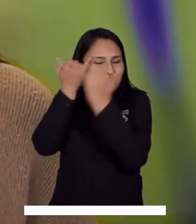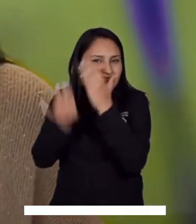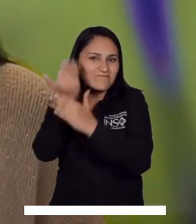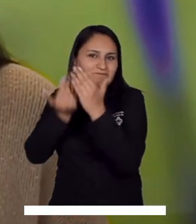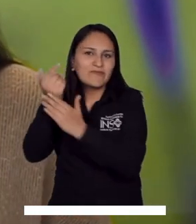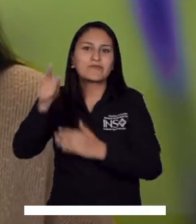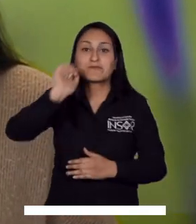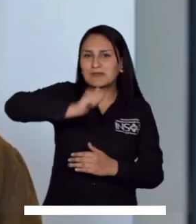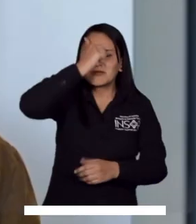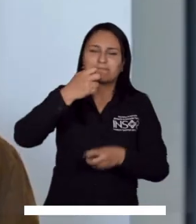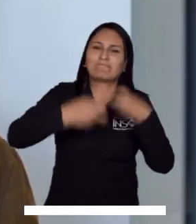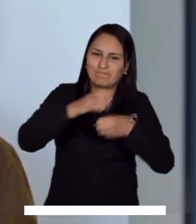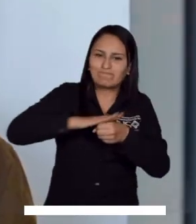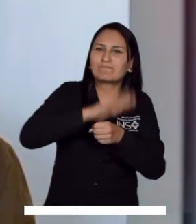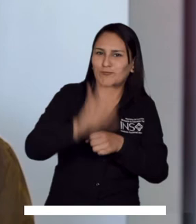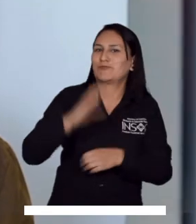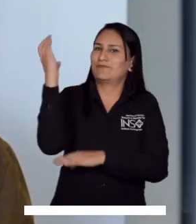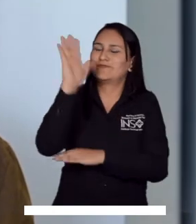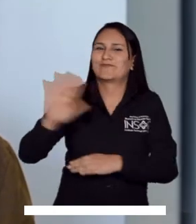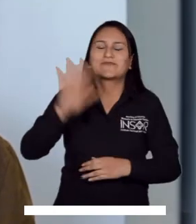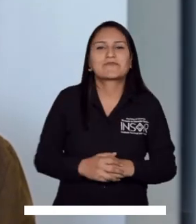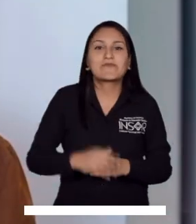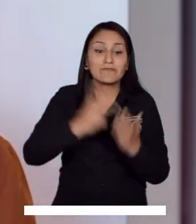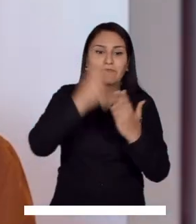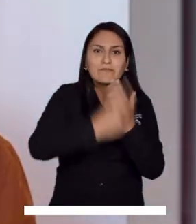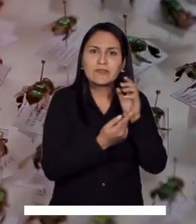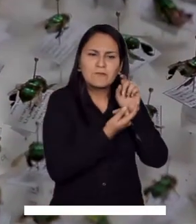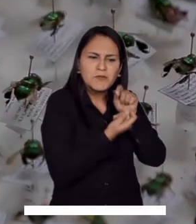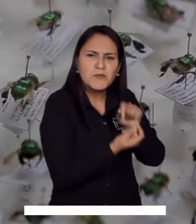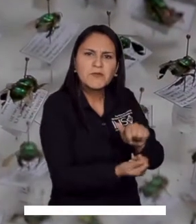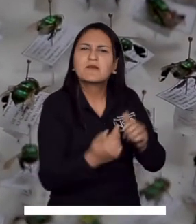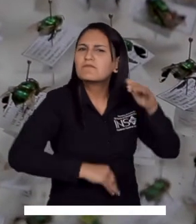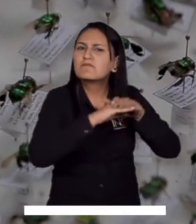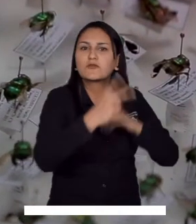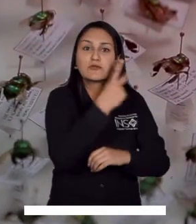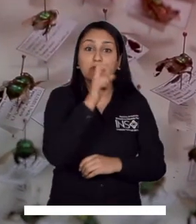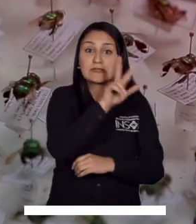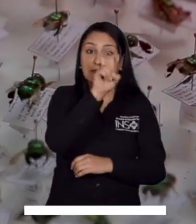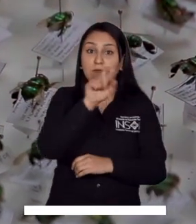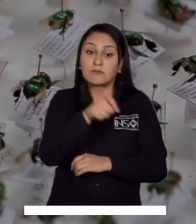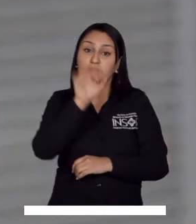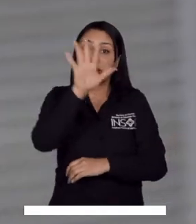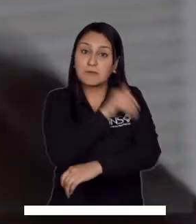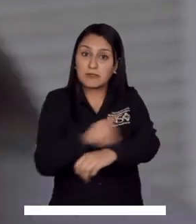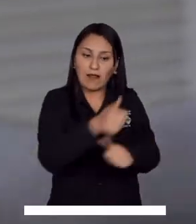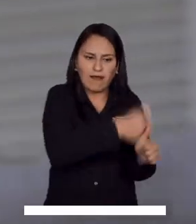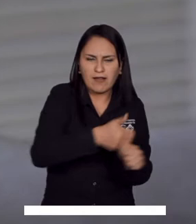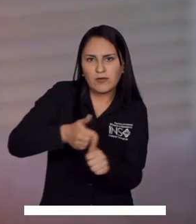través de ciencia, tecnología e innovación a los principales problemas del país. El proyecto financiará hasta